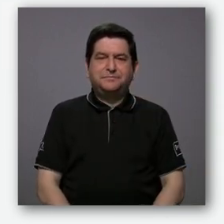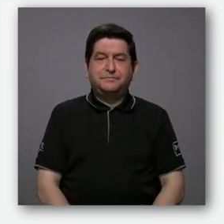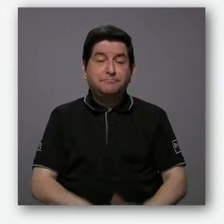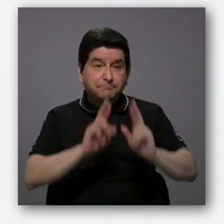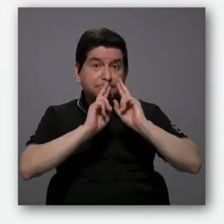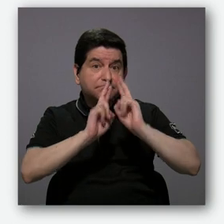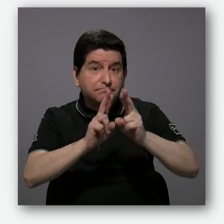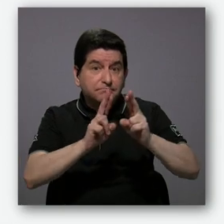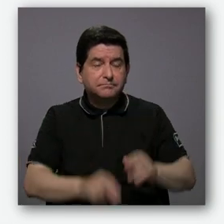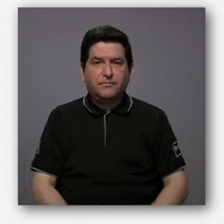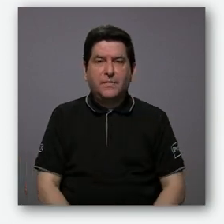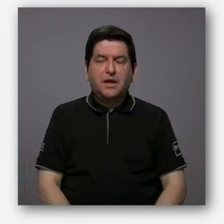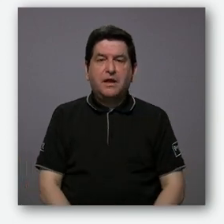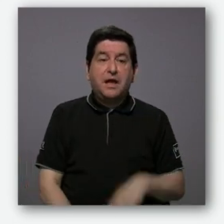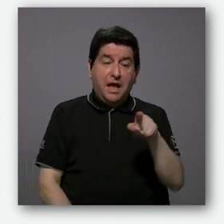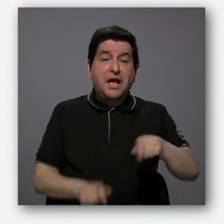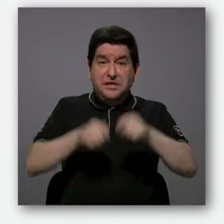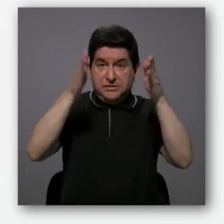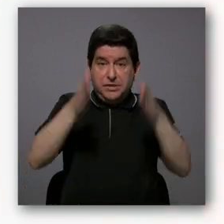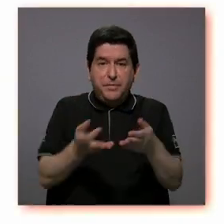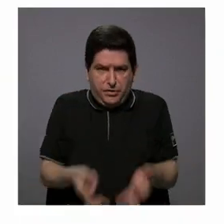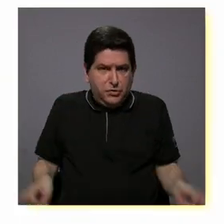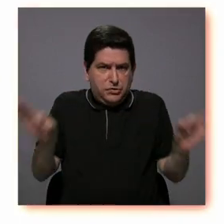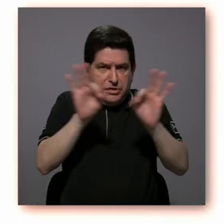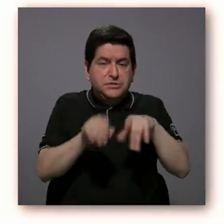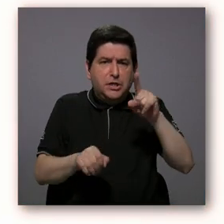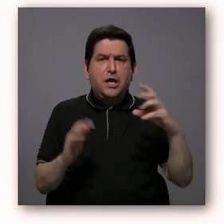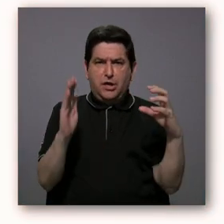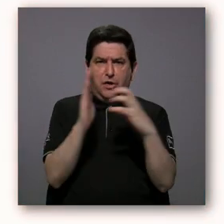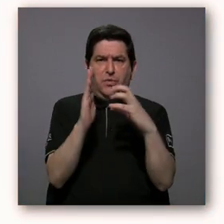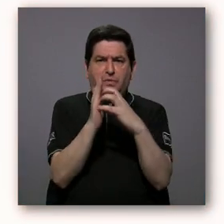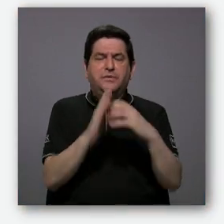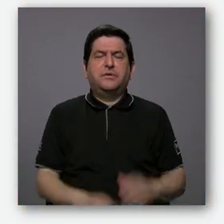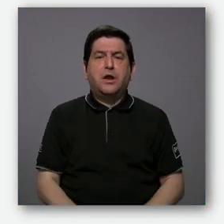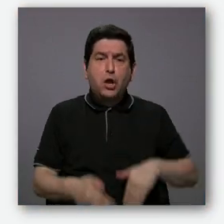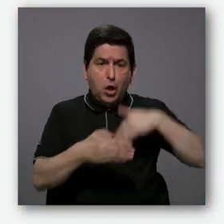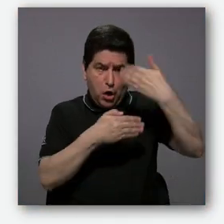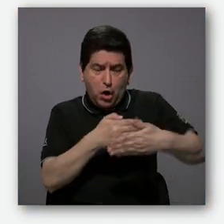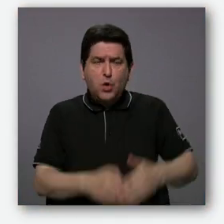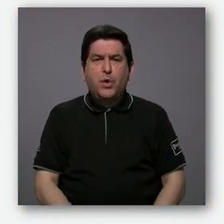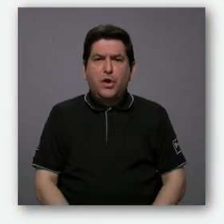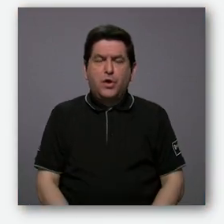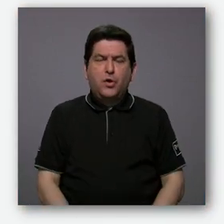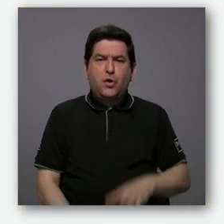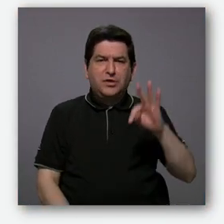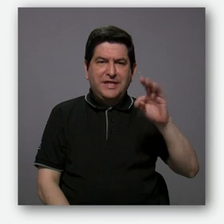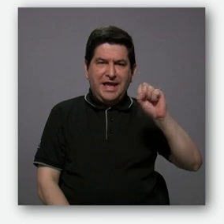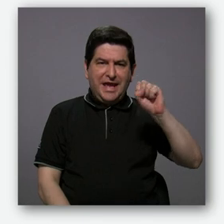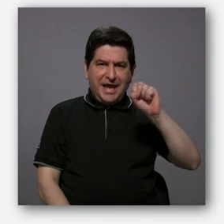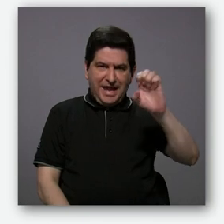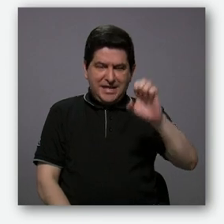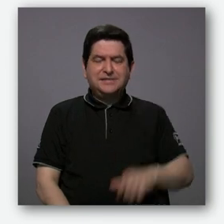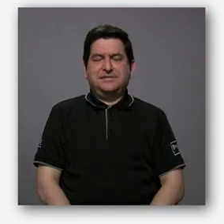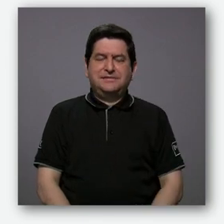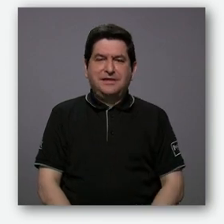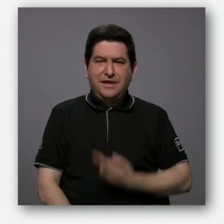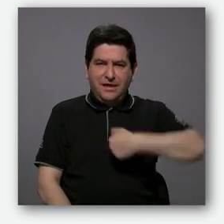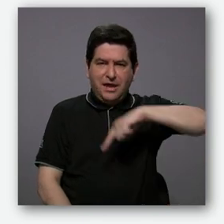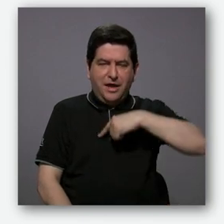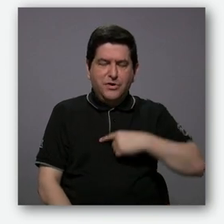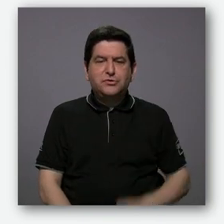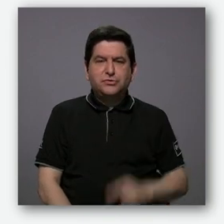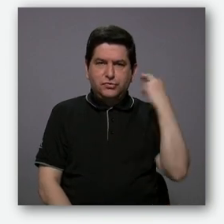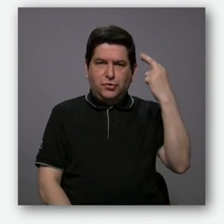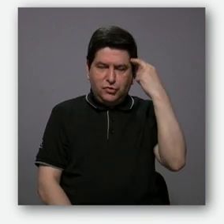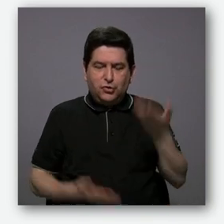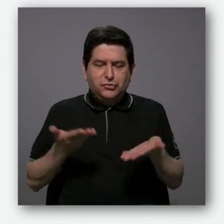Le respondí al reconocido periodista en un artículo y posteriormente el Tribunal Supremo de Elecciones nos